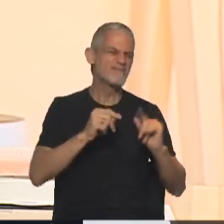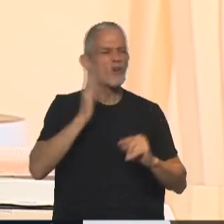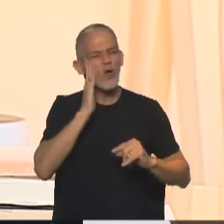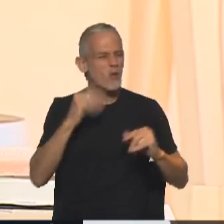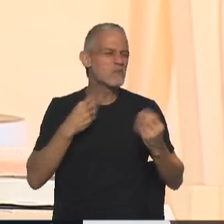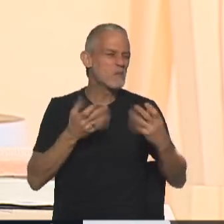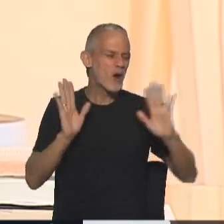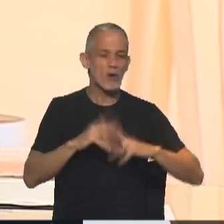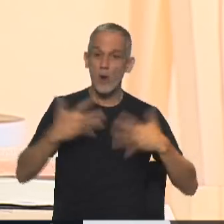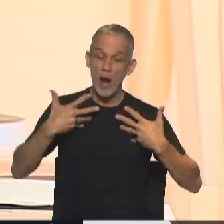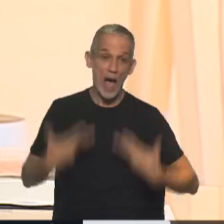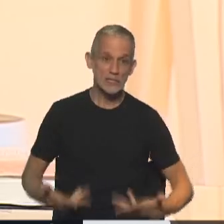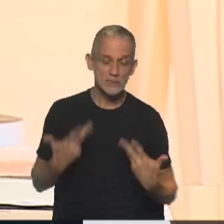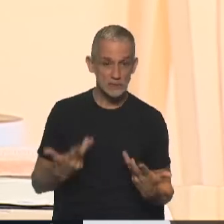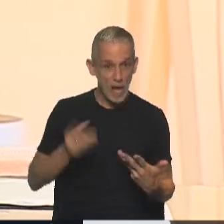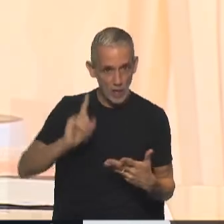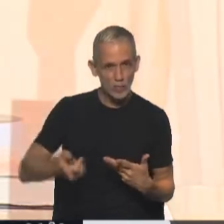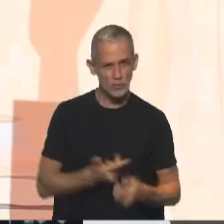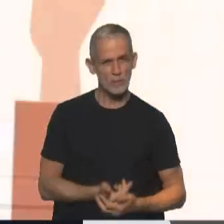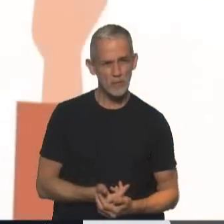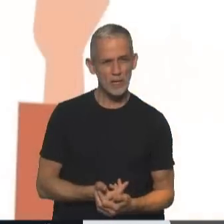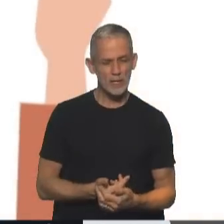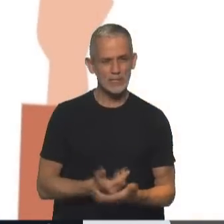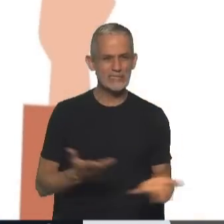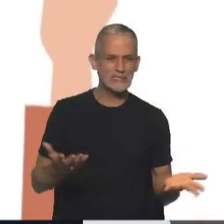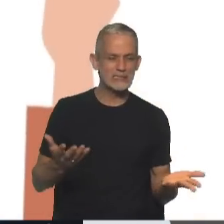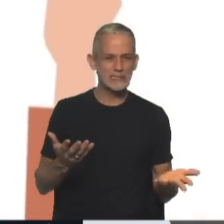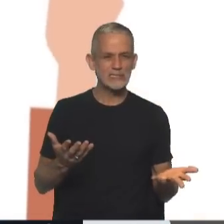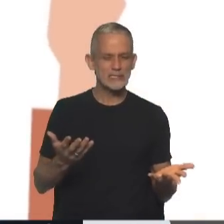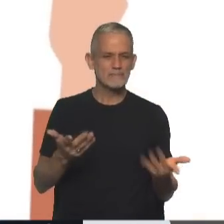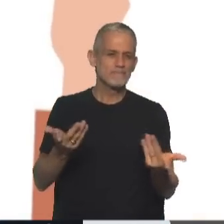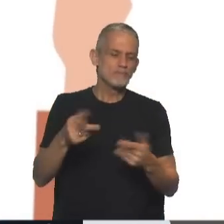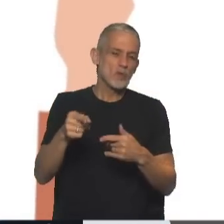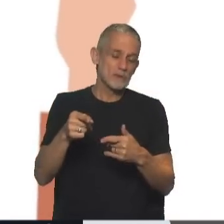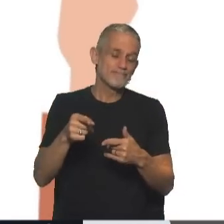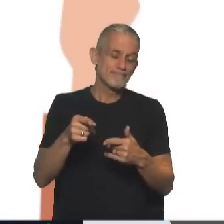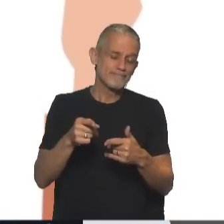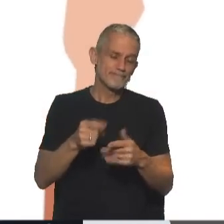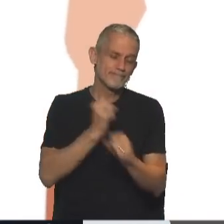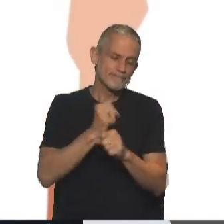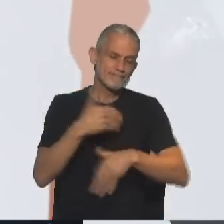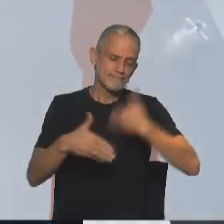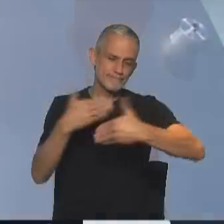muy, muy cansados, que ese es otro fenómeno que estaría cerca de algo que hay que elaborar.